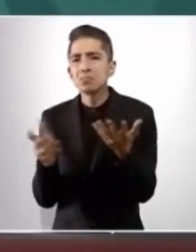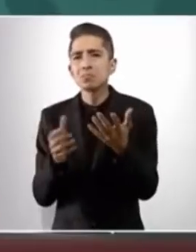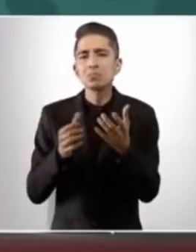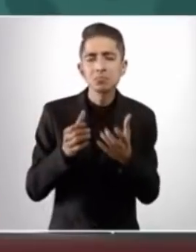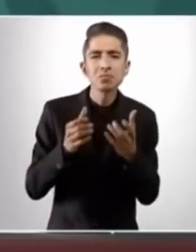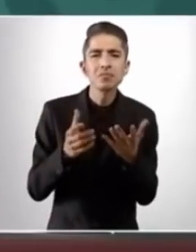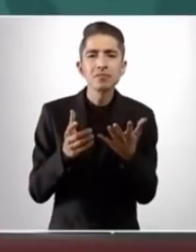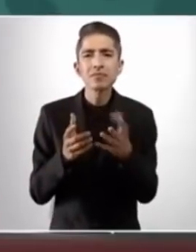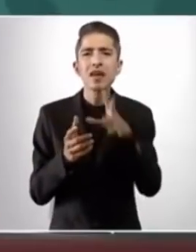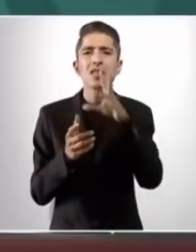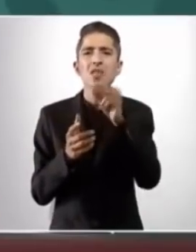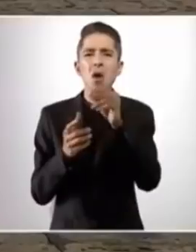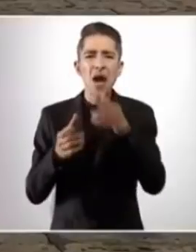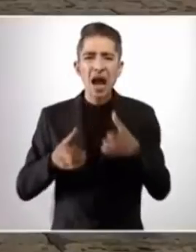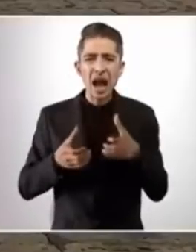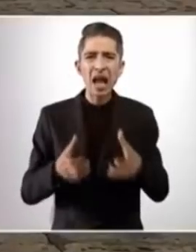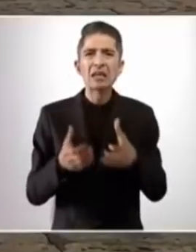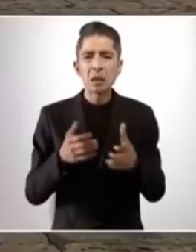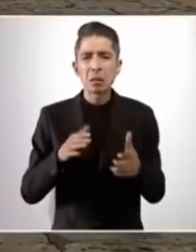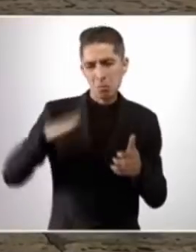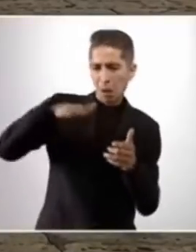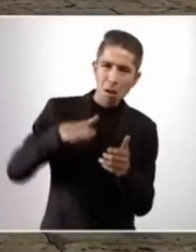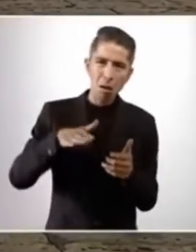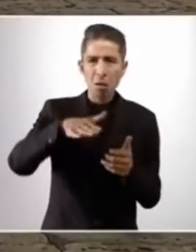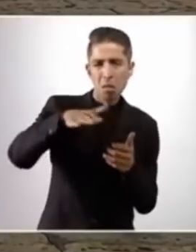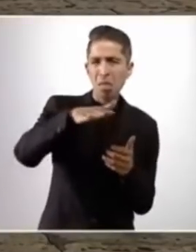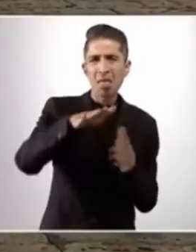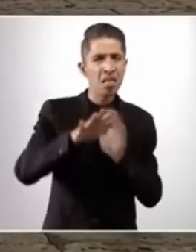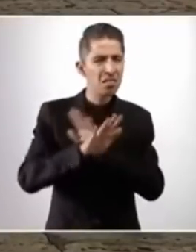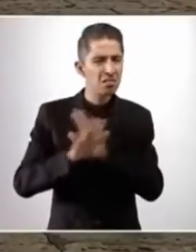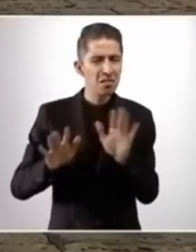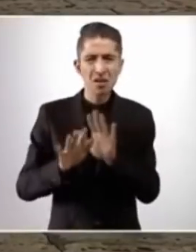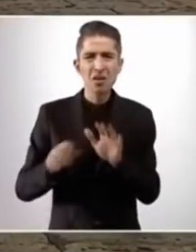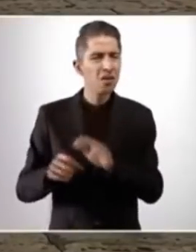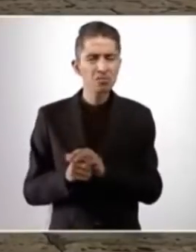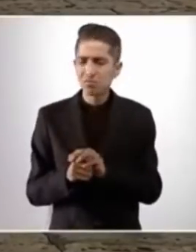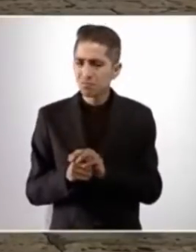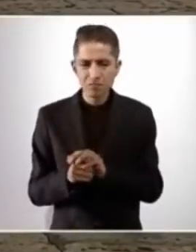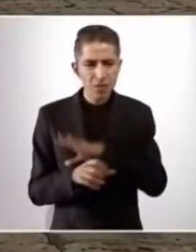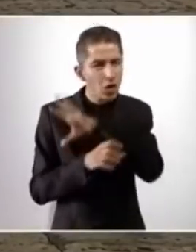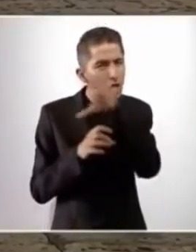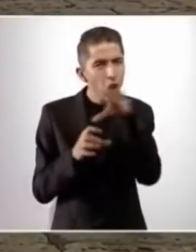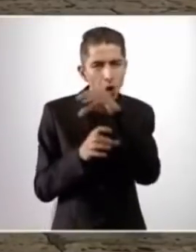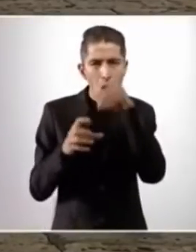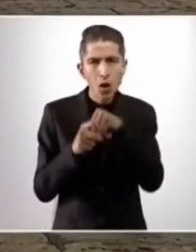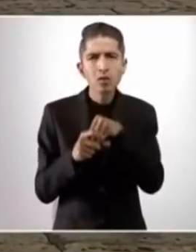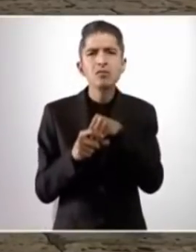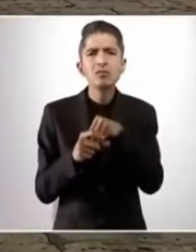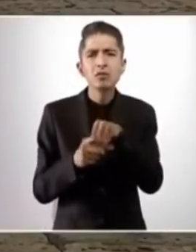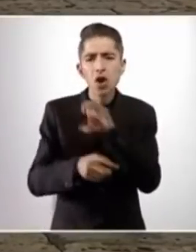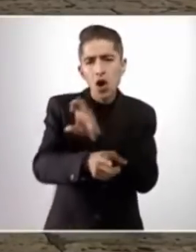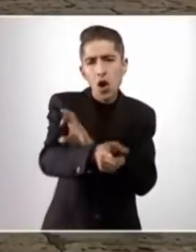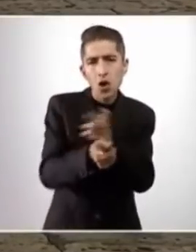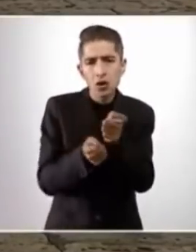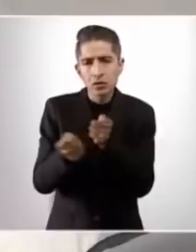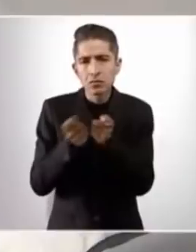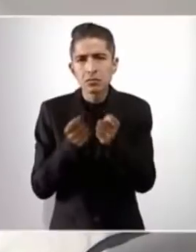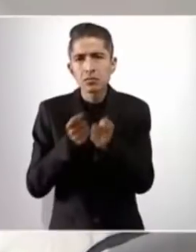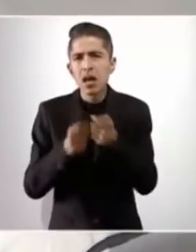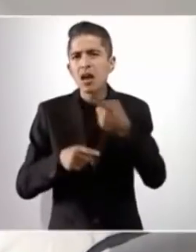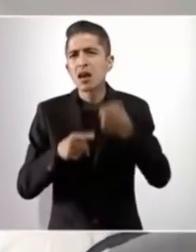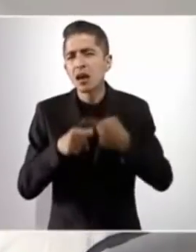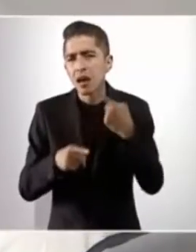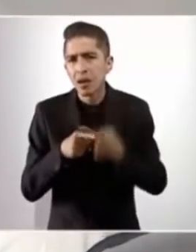no se llenen las calles de baches. Todo va a ser coordinado por